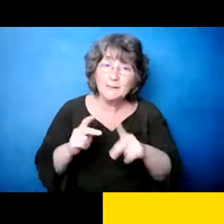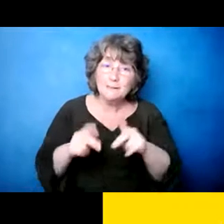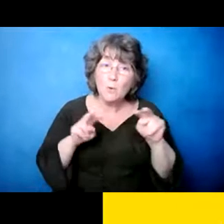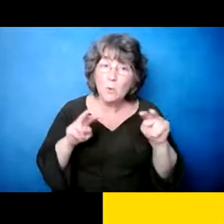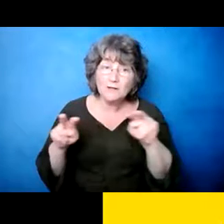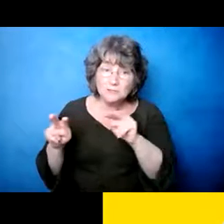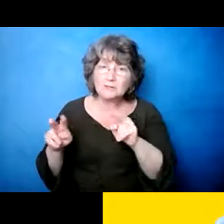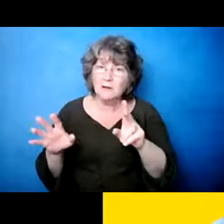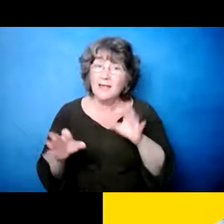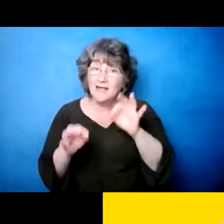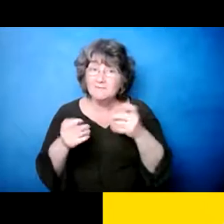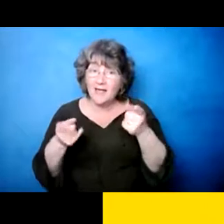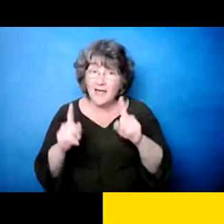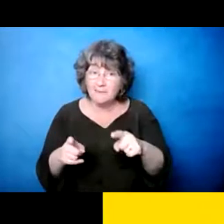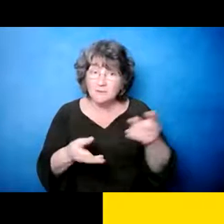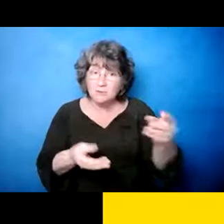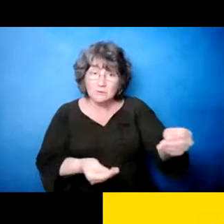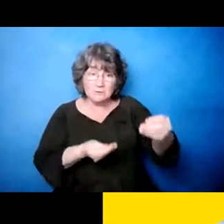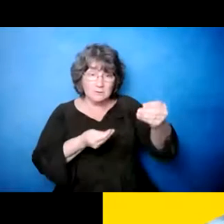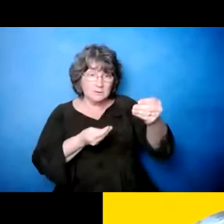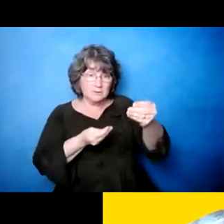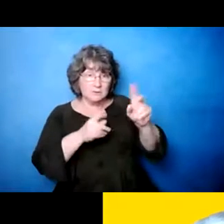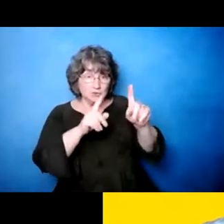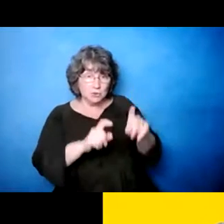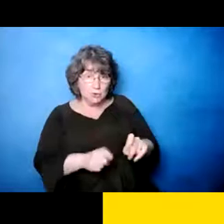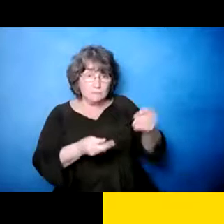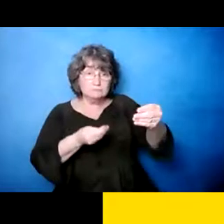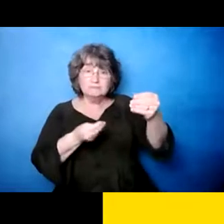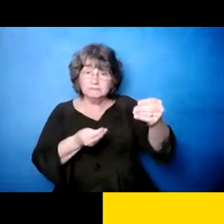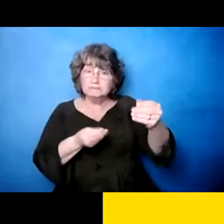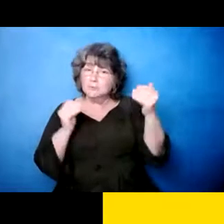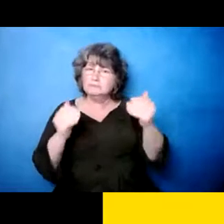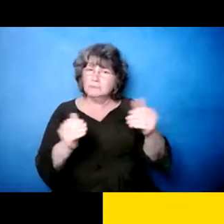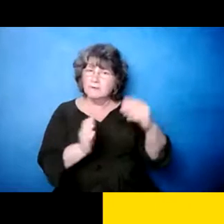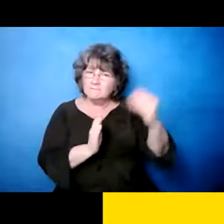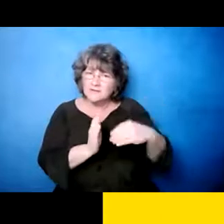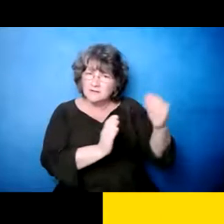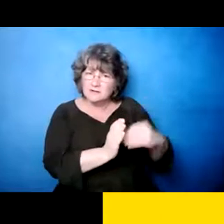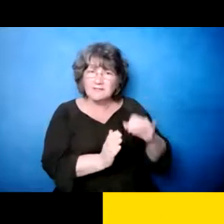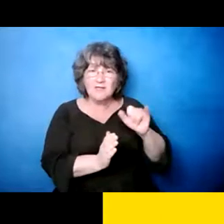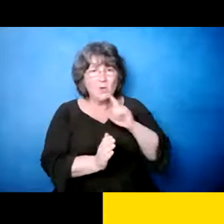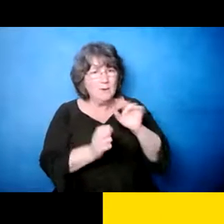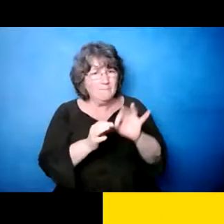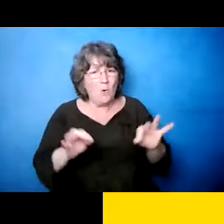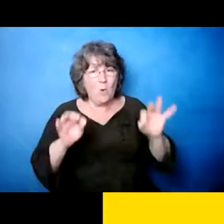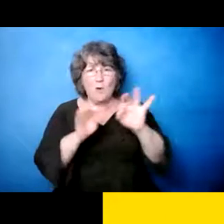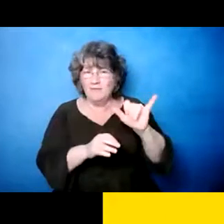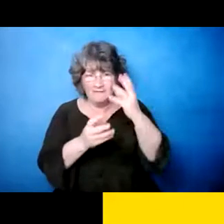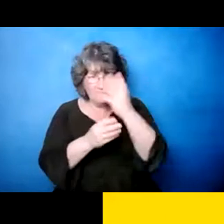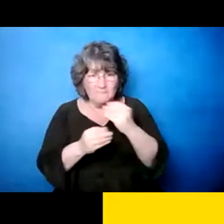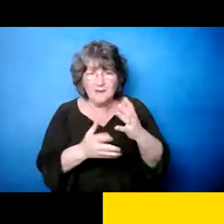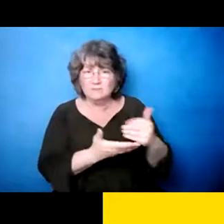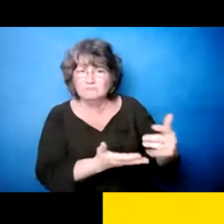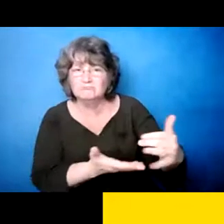audiencia, también a la gente que está mencionando y alentar a la persona para hacer, eh, envolverse y ser parte de eso. Y de ahí es que viene esa